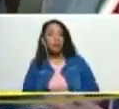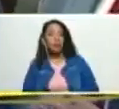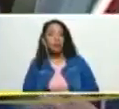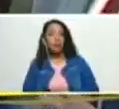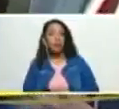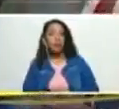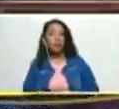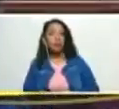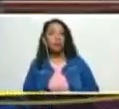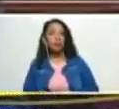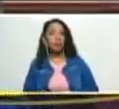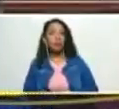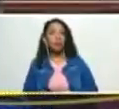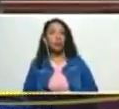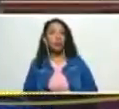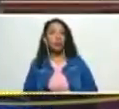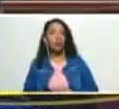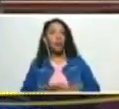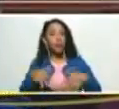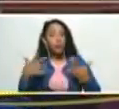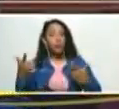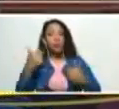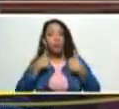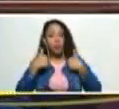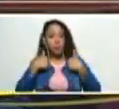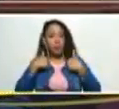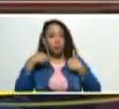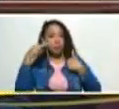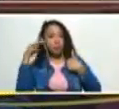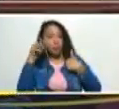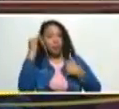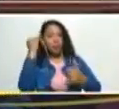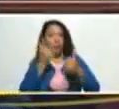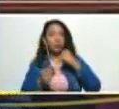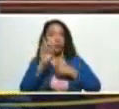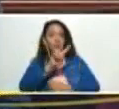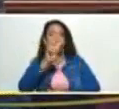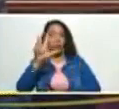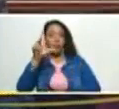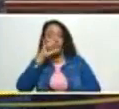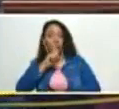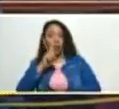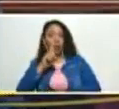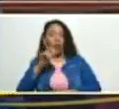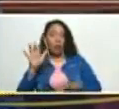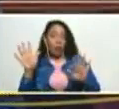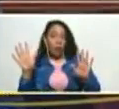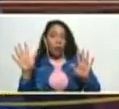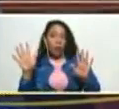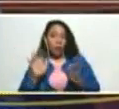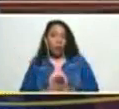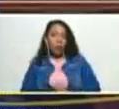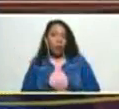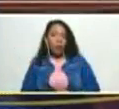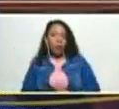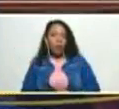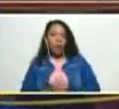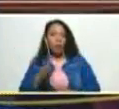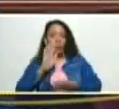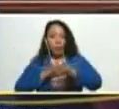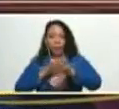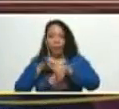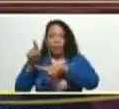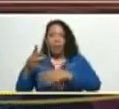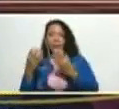que yo haya visto en los últimos 23 años por lo menos y por eso es tan